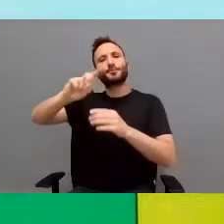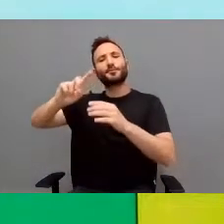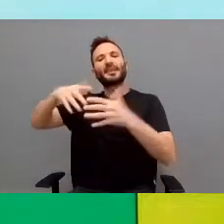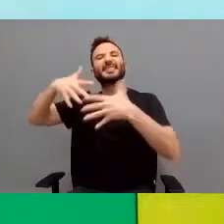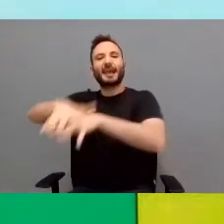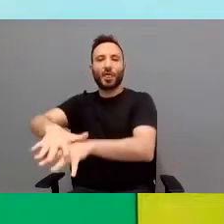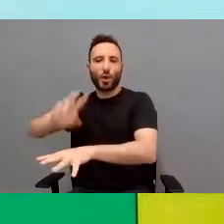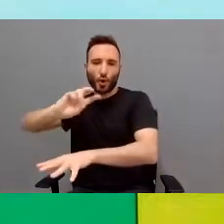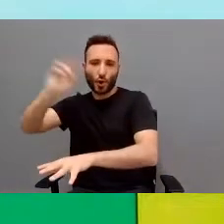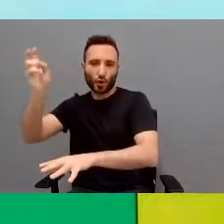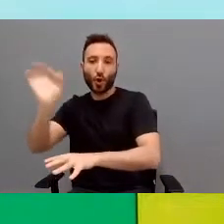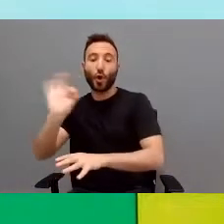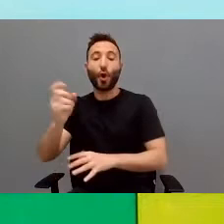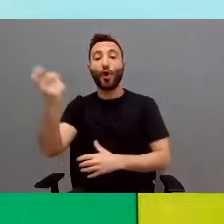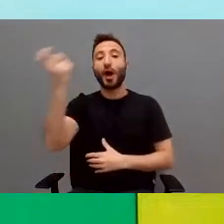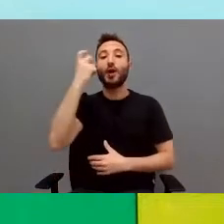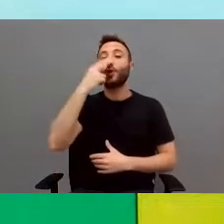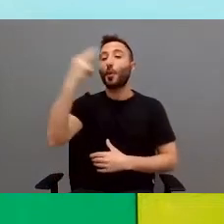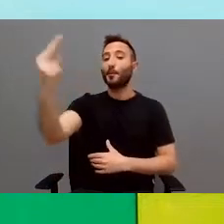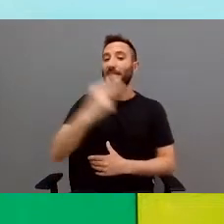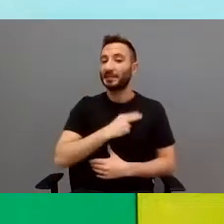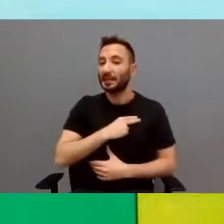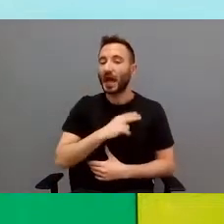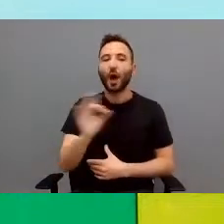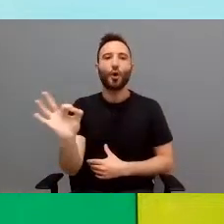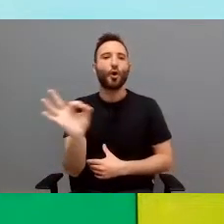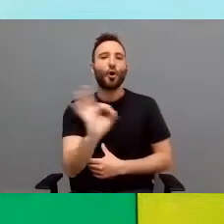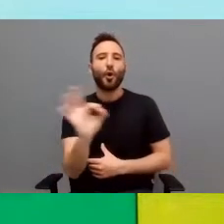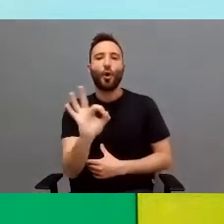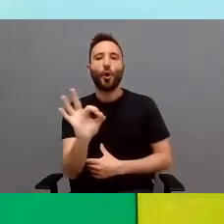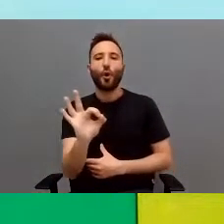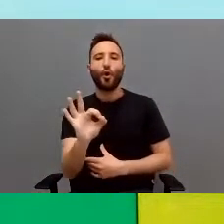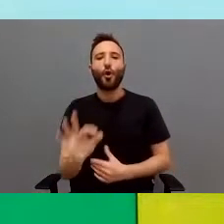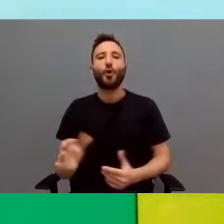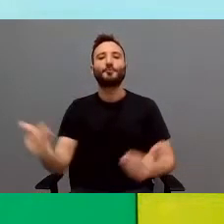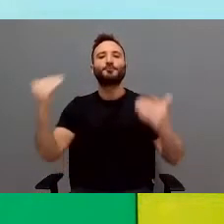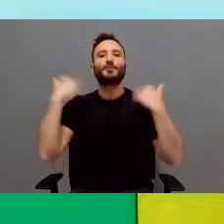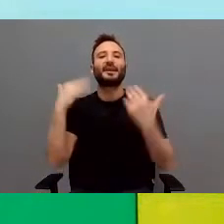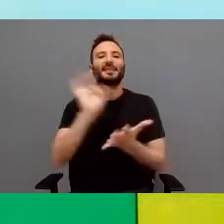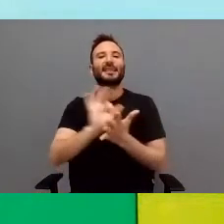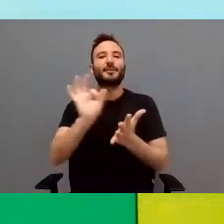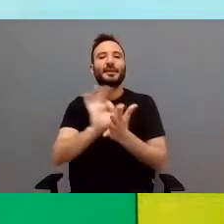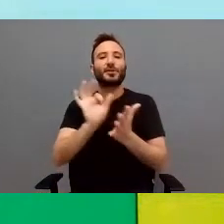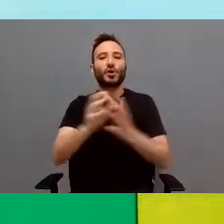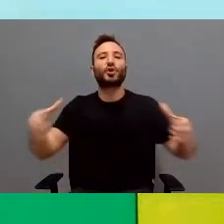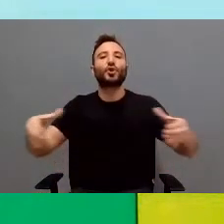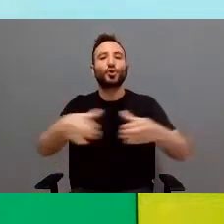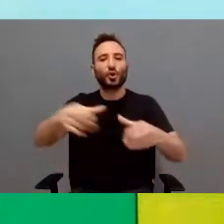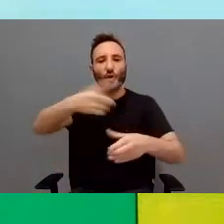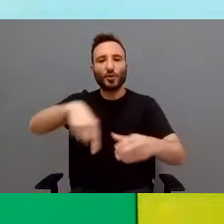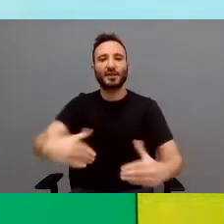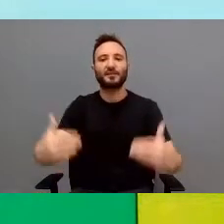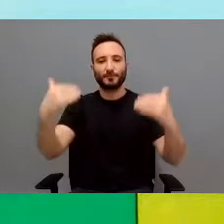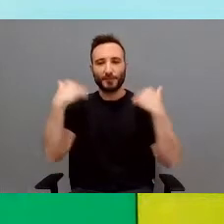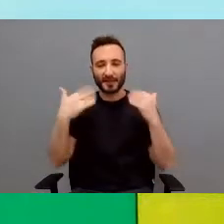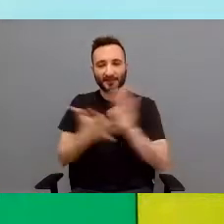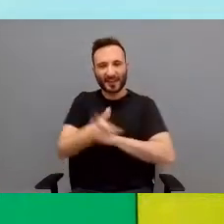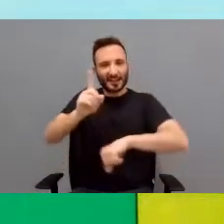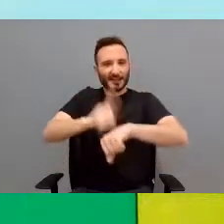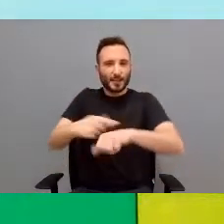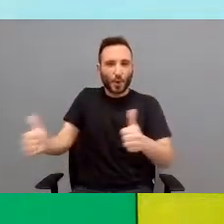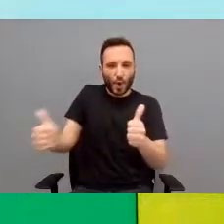programa de integración o algún alumno visitante o que esté haciendo servicios a la comunidad y así comparte este momento con nosotros.